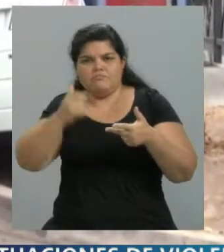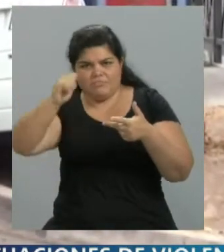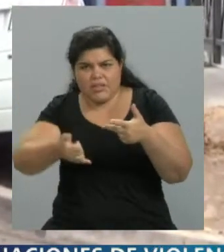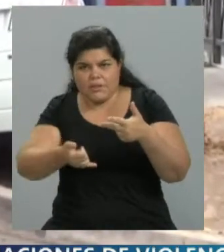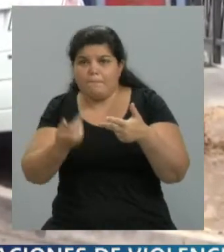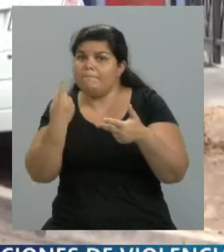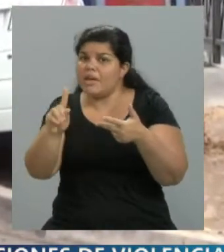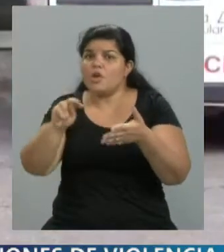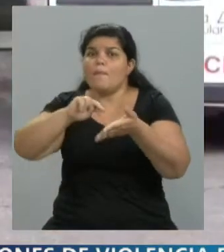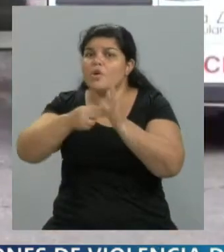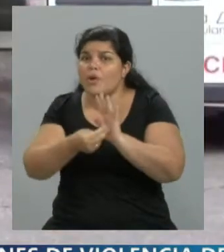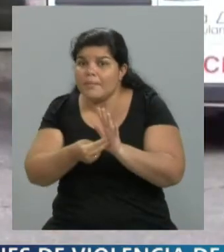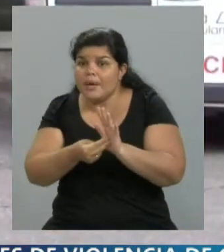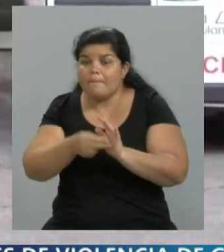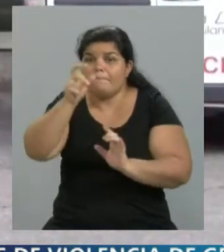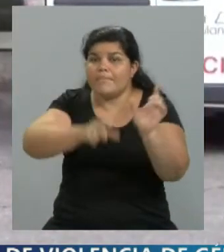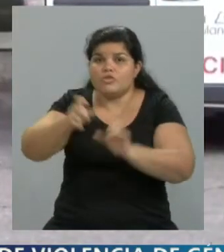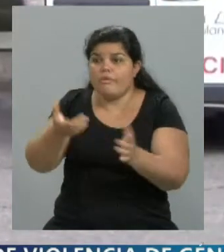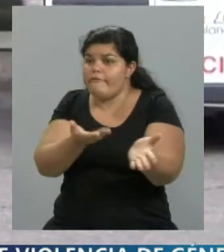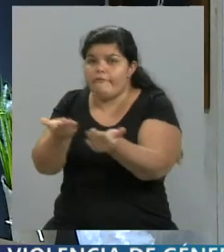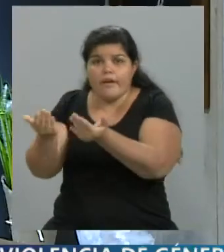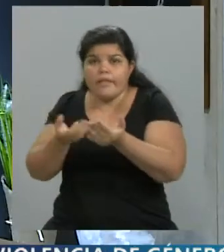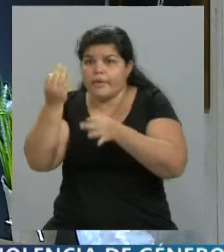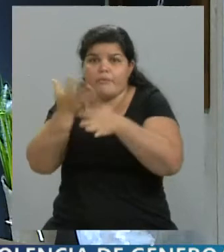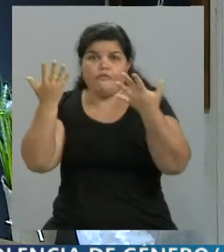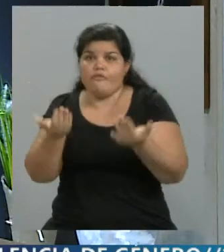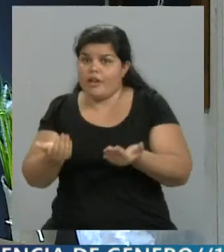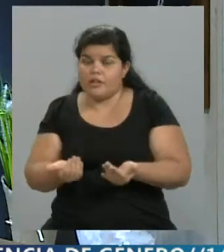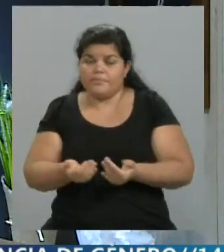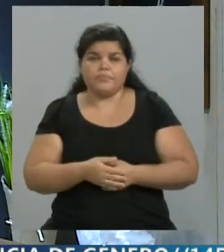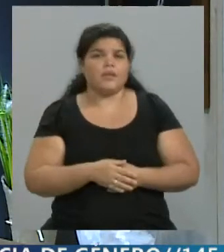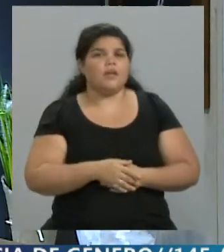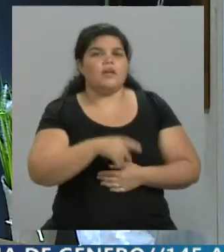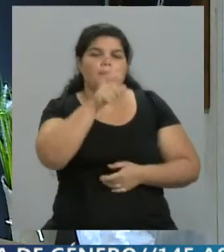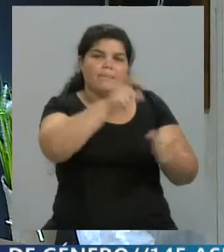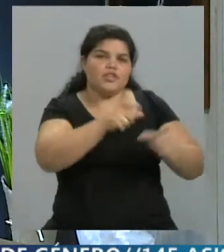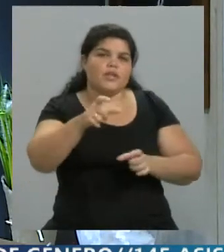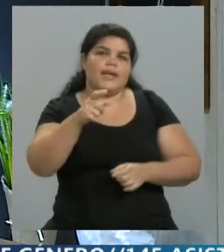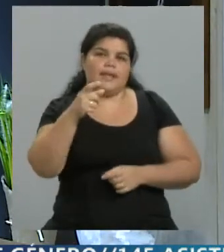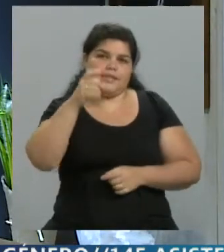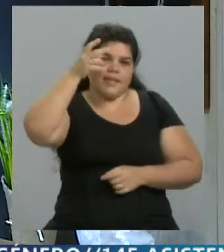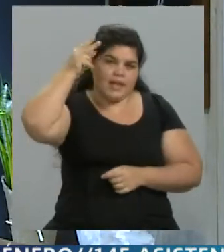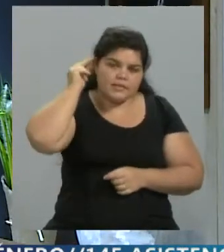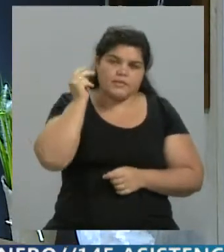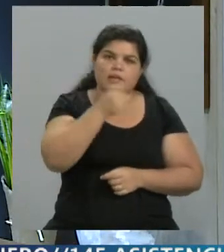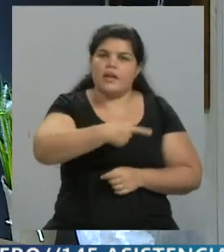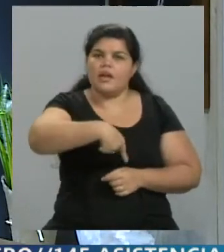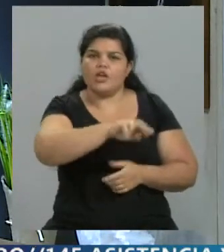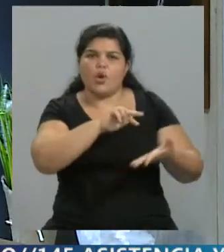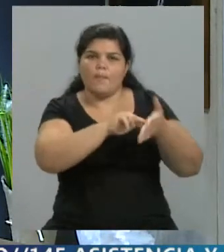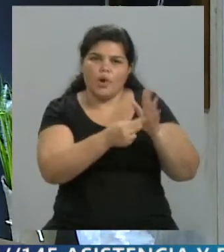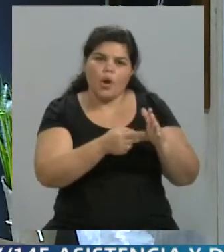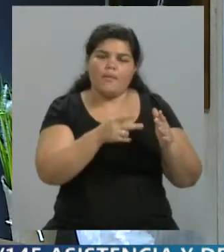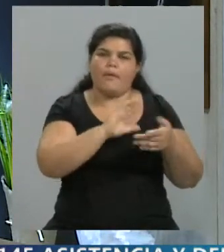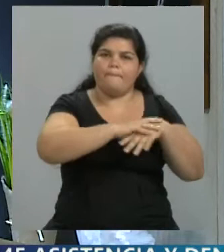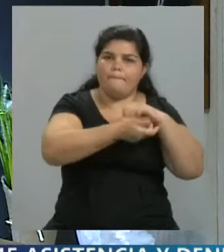compleja la que estamos viviendo, de verdad. ¿El chileno y la chilena hacen caso a algunas medidas de restricción o, por ejemplo, usos de protocolos sanitarios como el